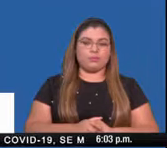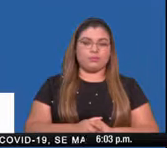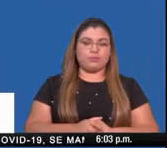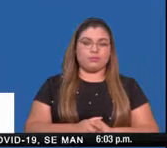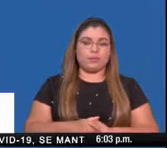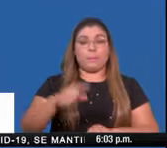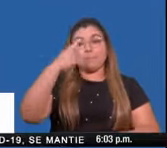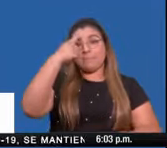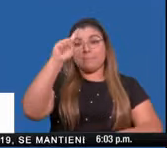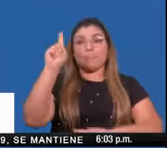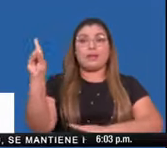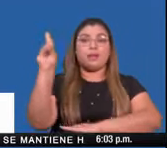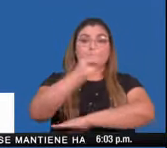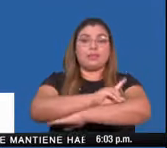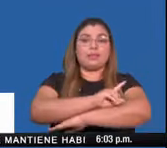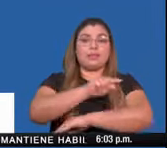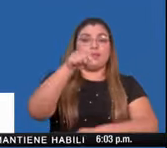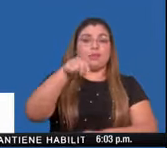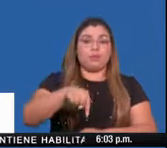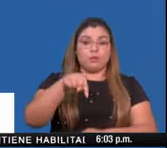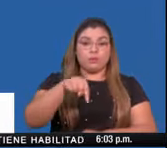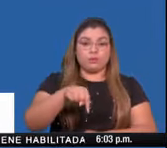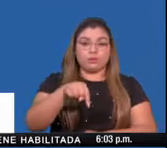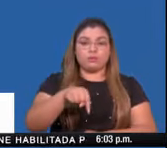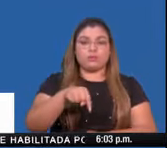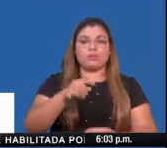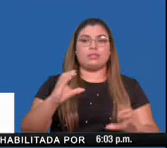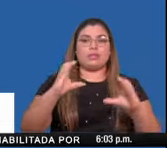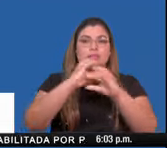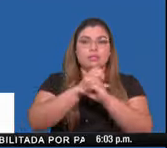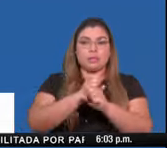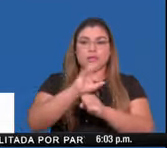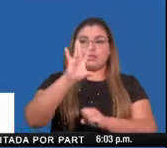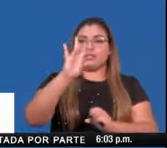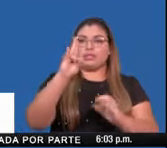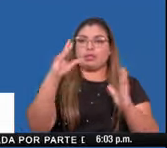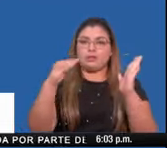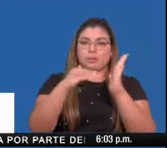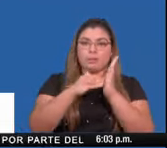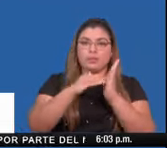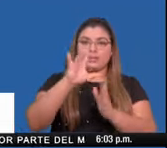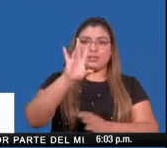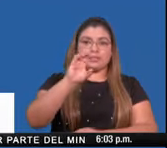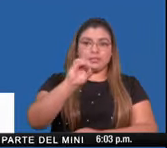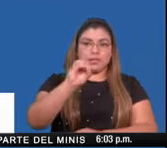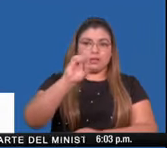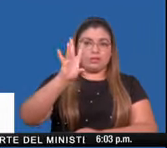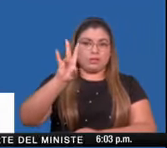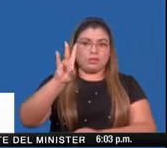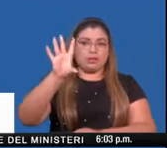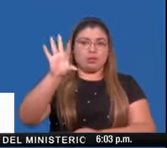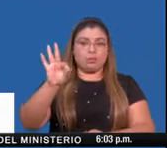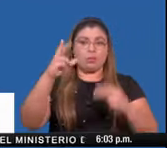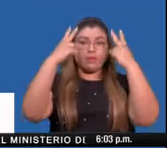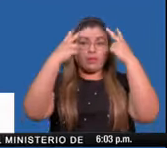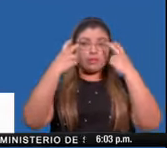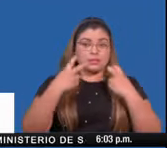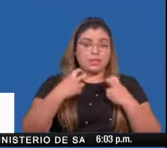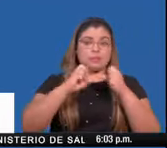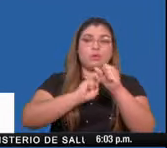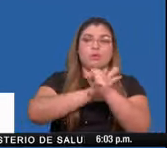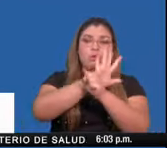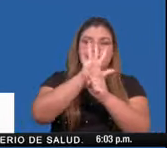Para el día de hoy, se realizaron 7.079 pruebas,